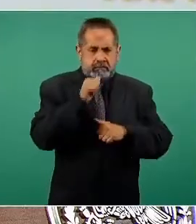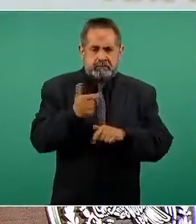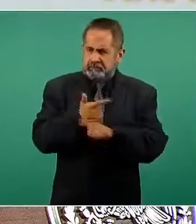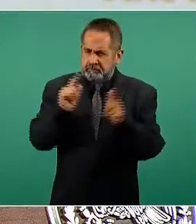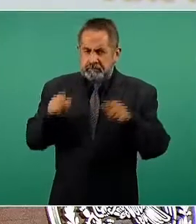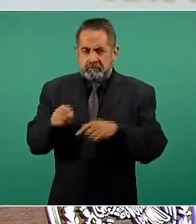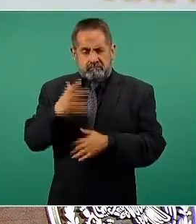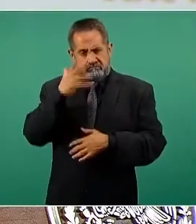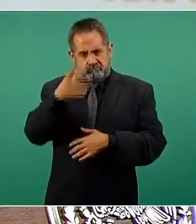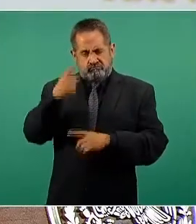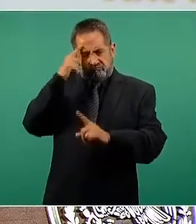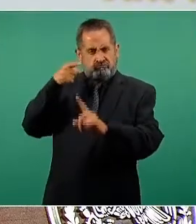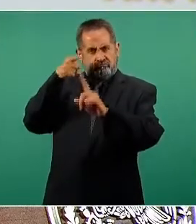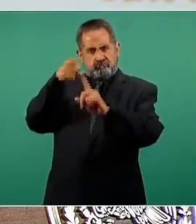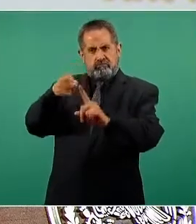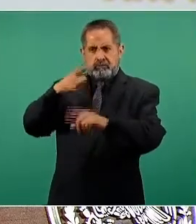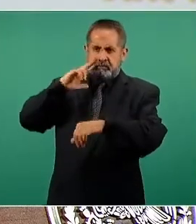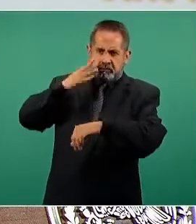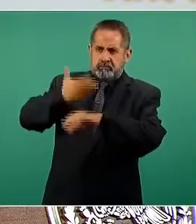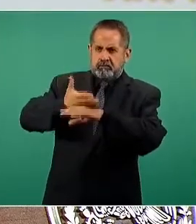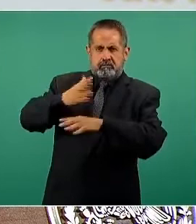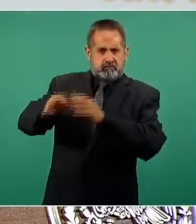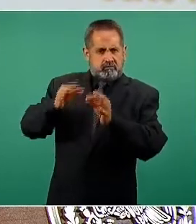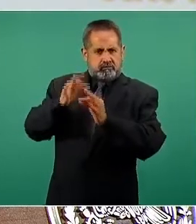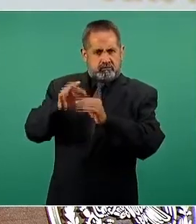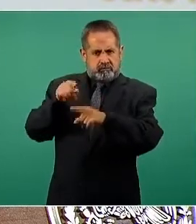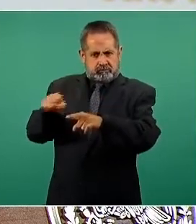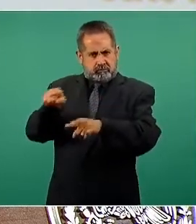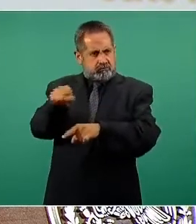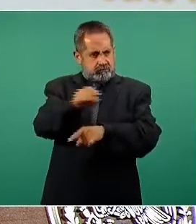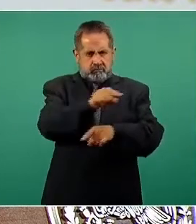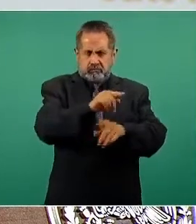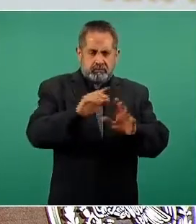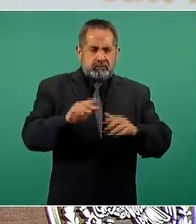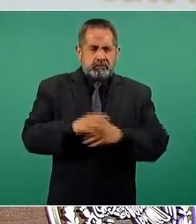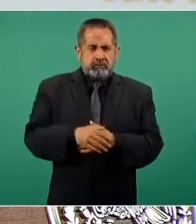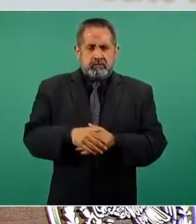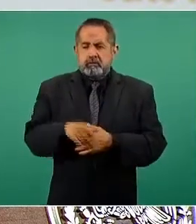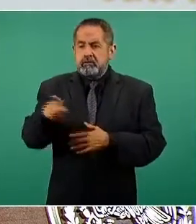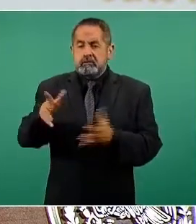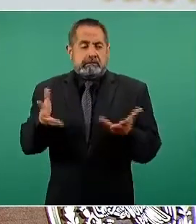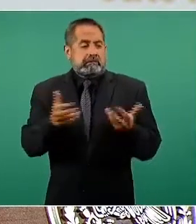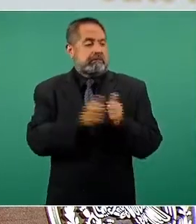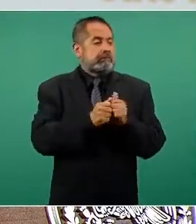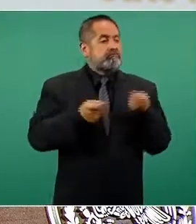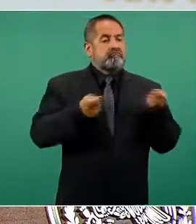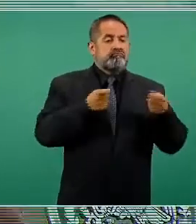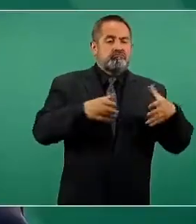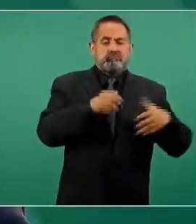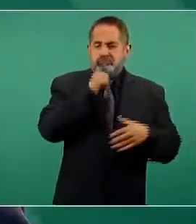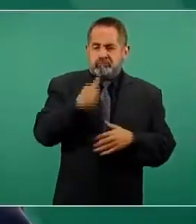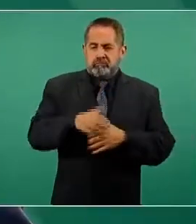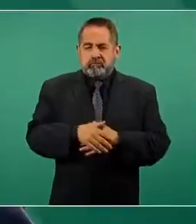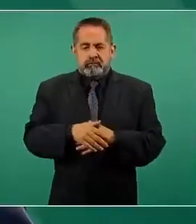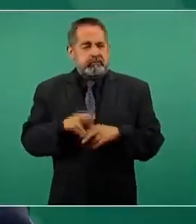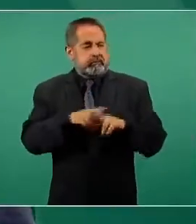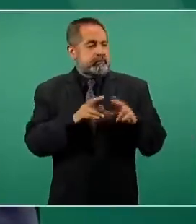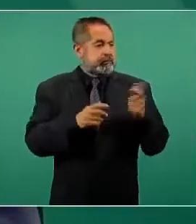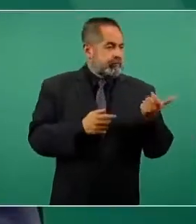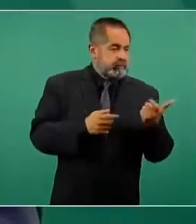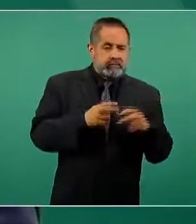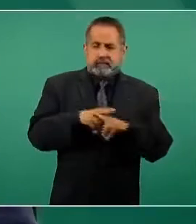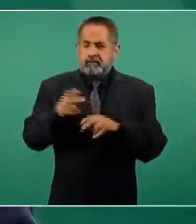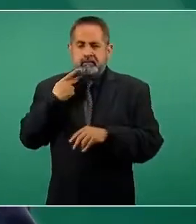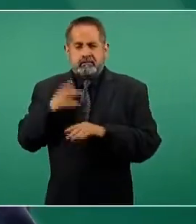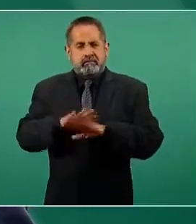serio, objetivo, responsable, no vinculado al poder, ni al poder económico, ni al